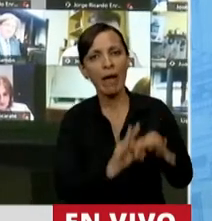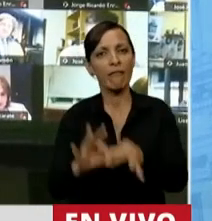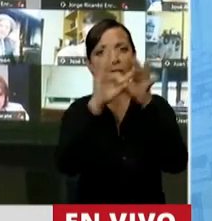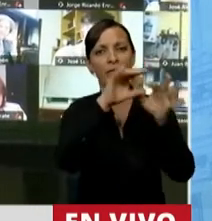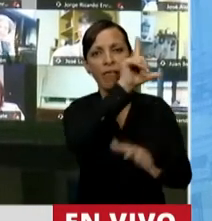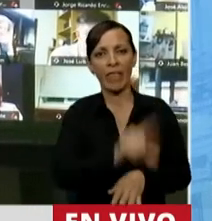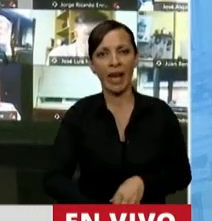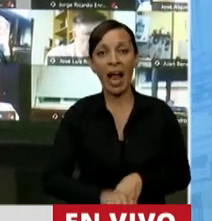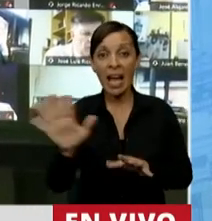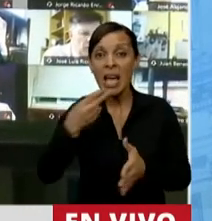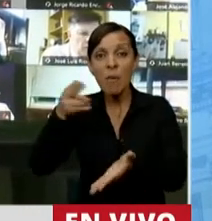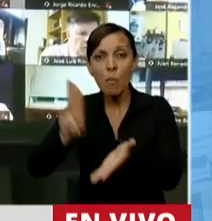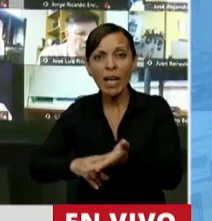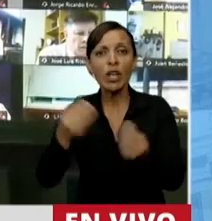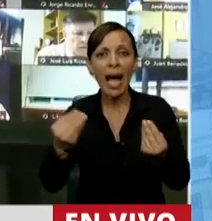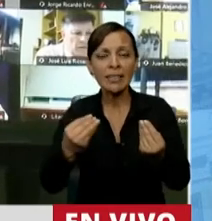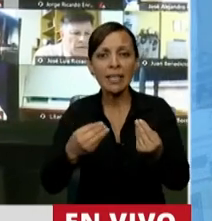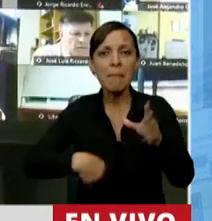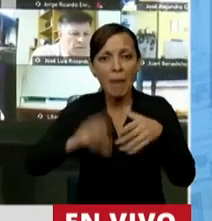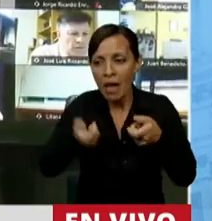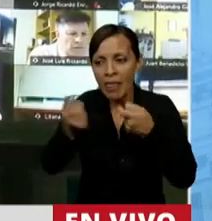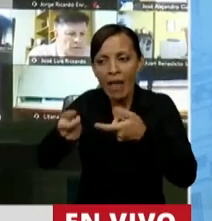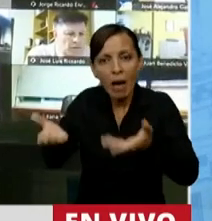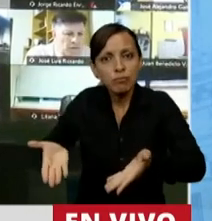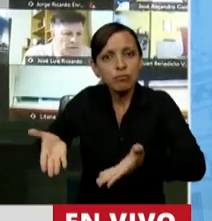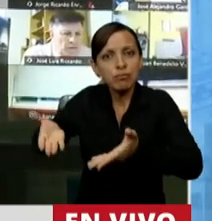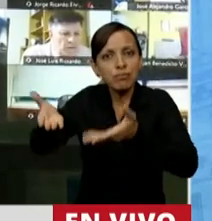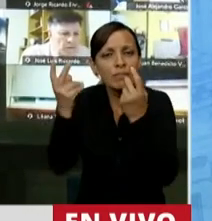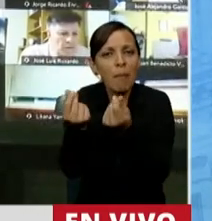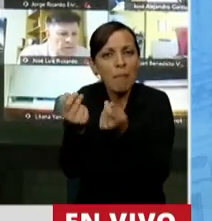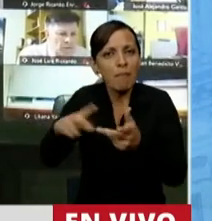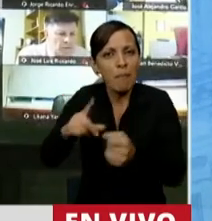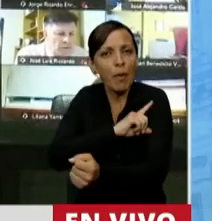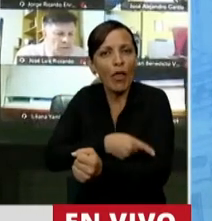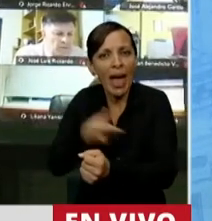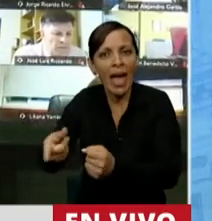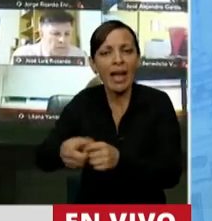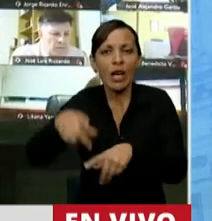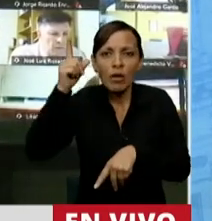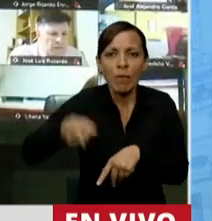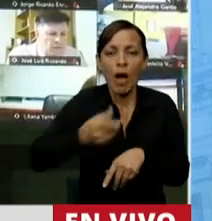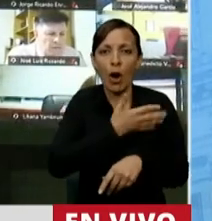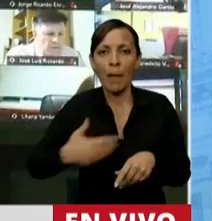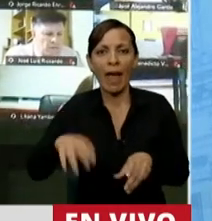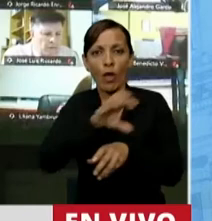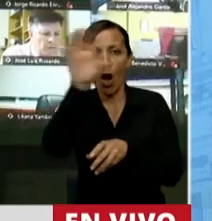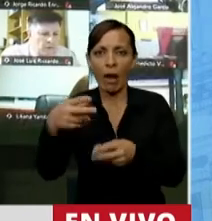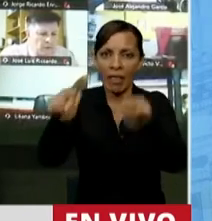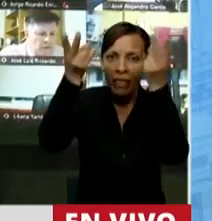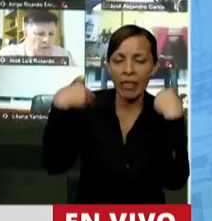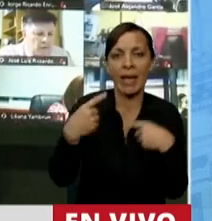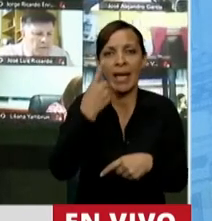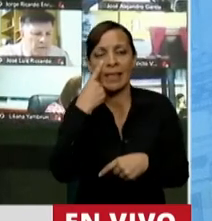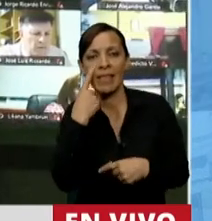Y con este impuesto lo que hace es concentrar recursos, concentrar poder, someter a los gobernadores, someter a los